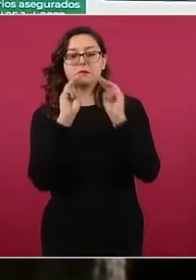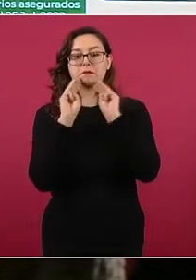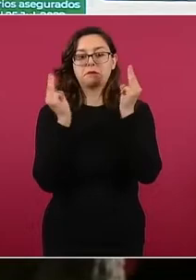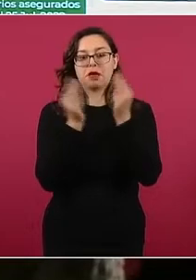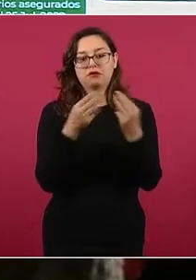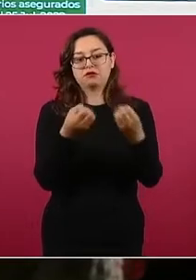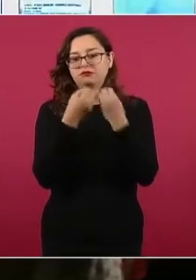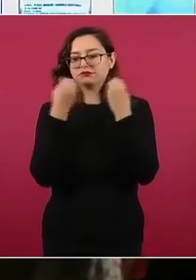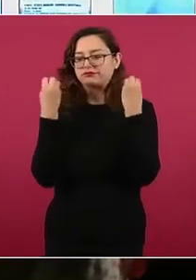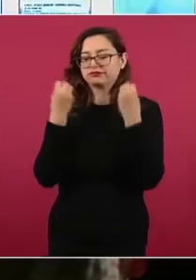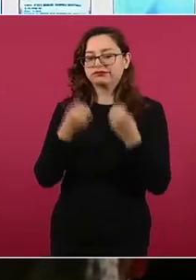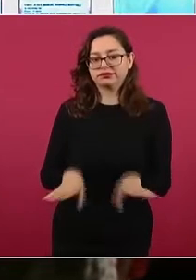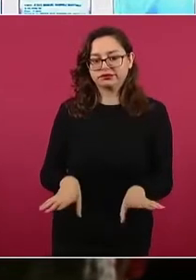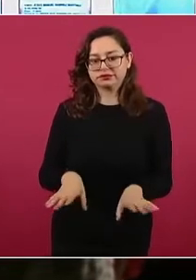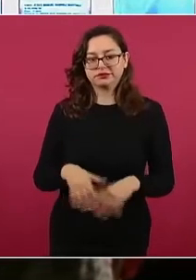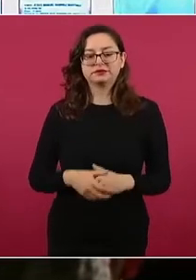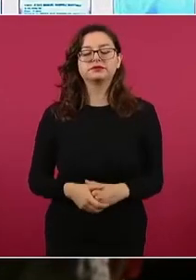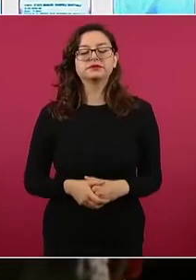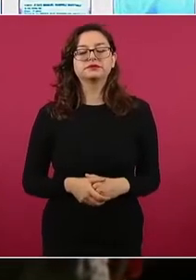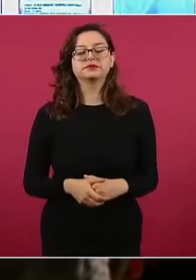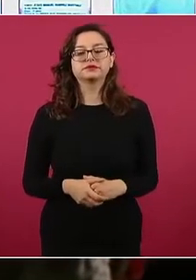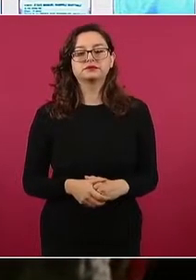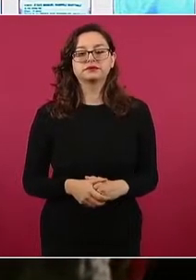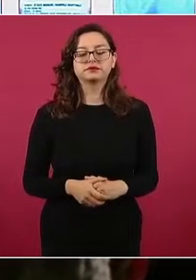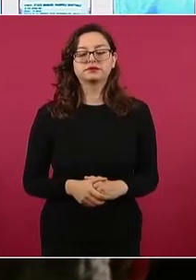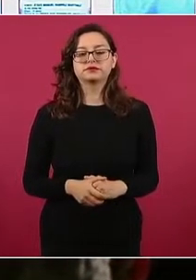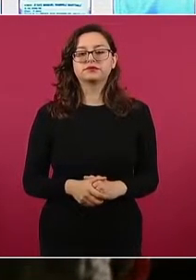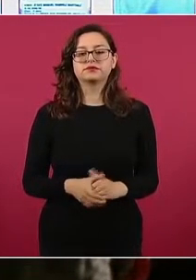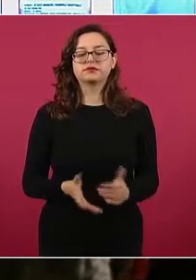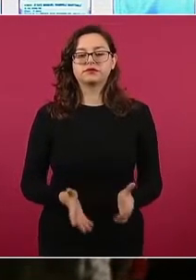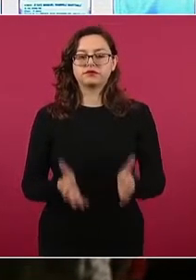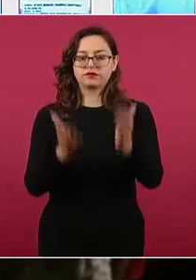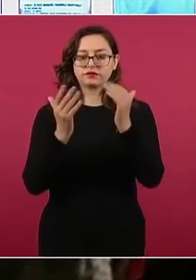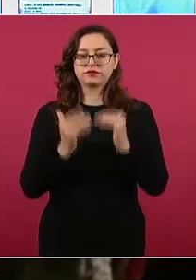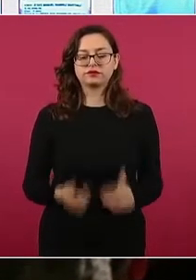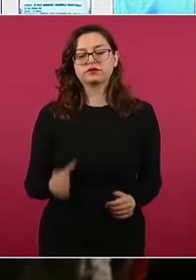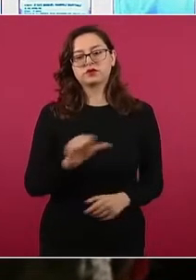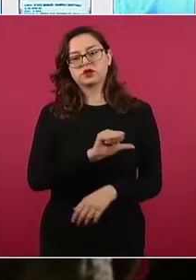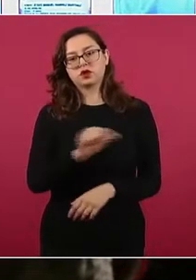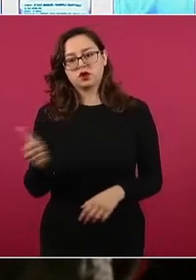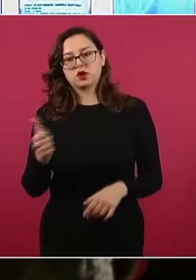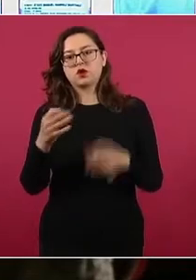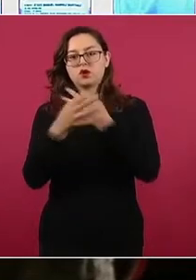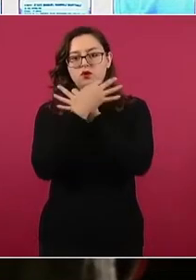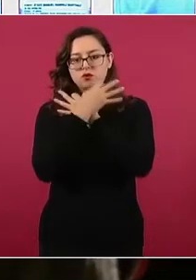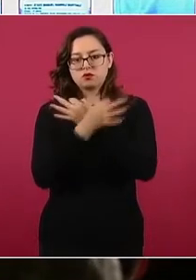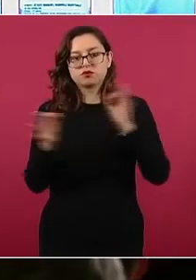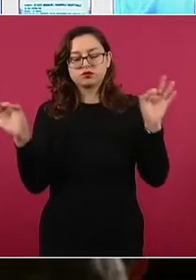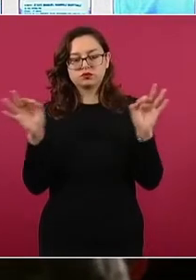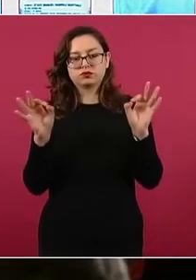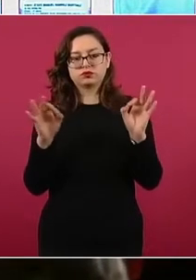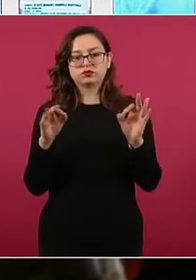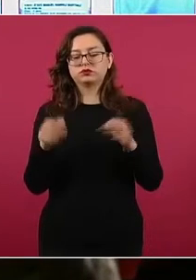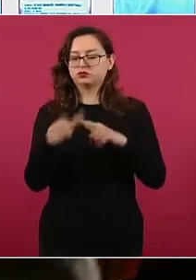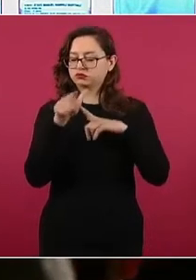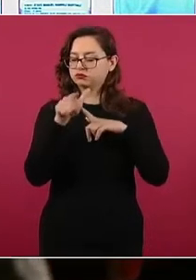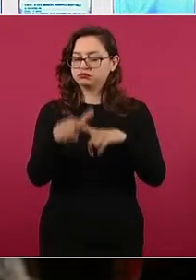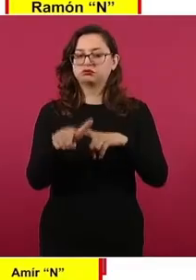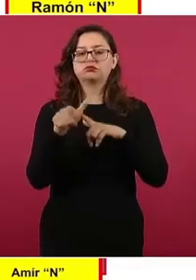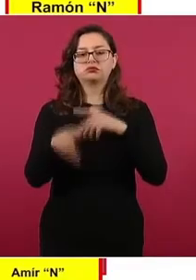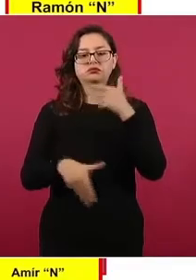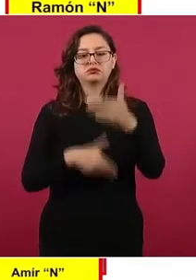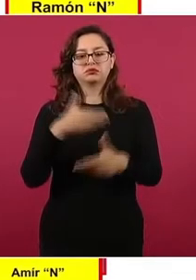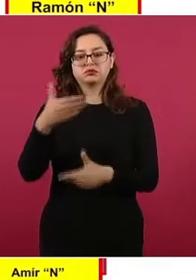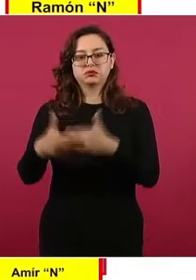sintético. Siguiente. También informamos, y así lo haremos en lo subsecuente, de